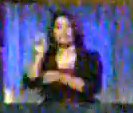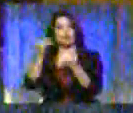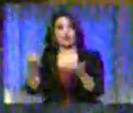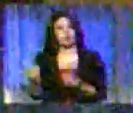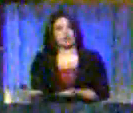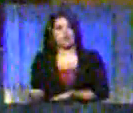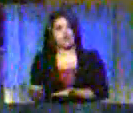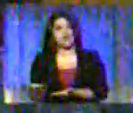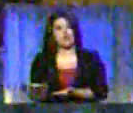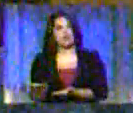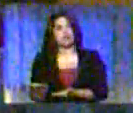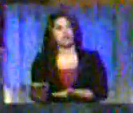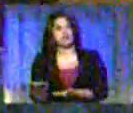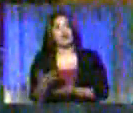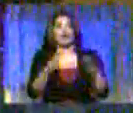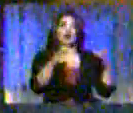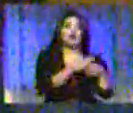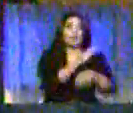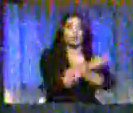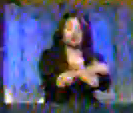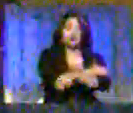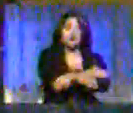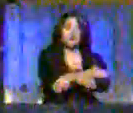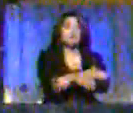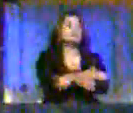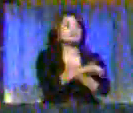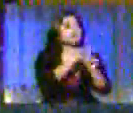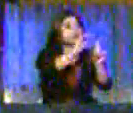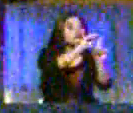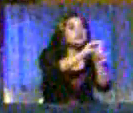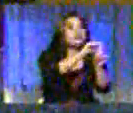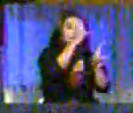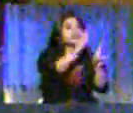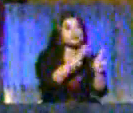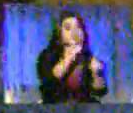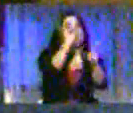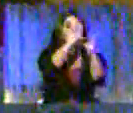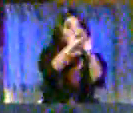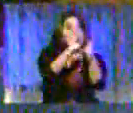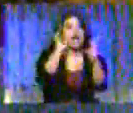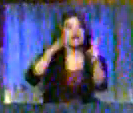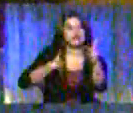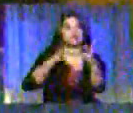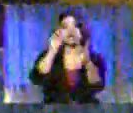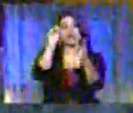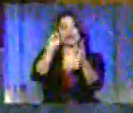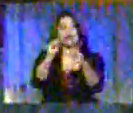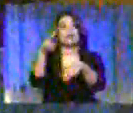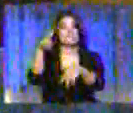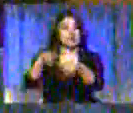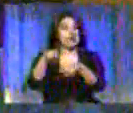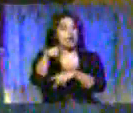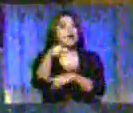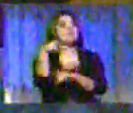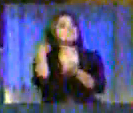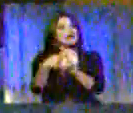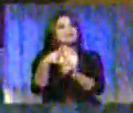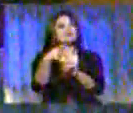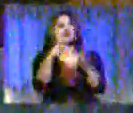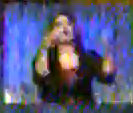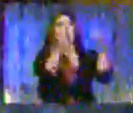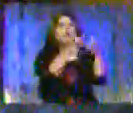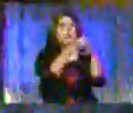y fueron a aupar a la Triple Alianza. La Triple Alianza de la derecha y al Plan Cóndor,